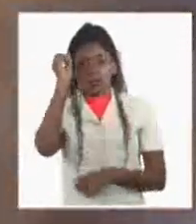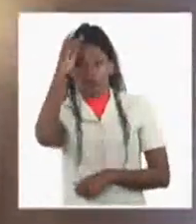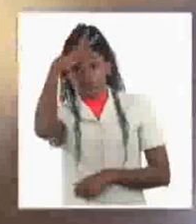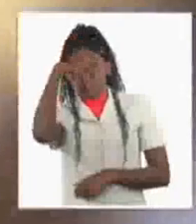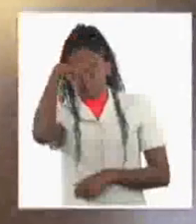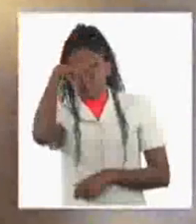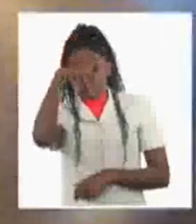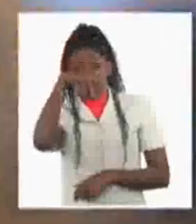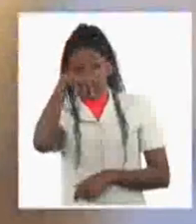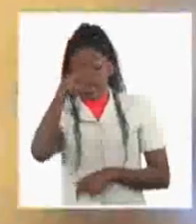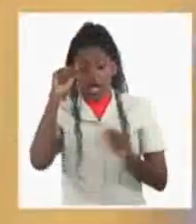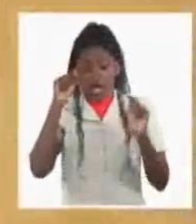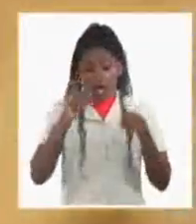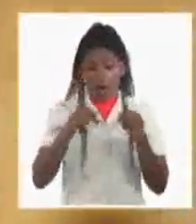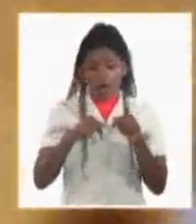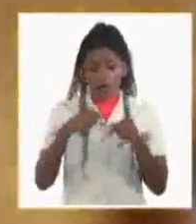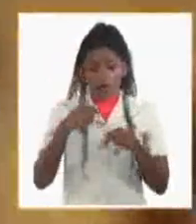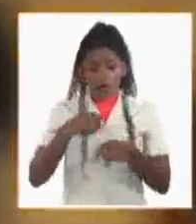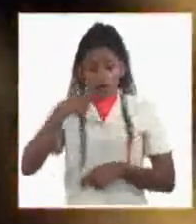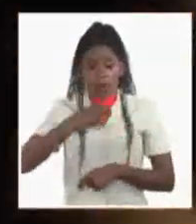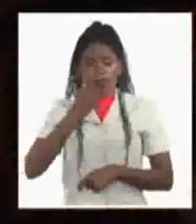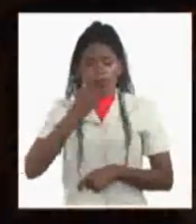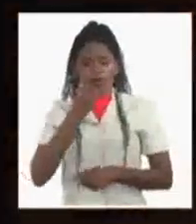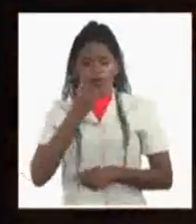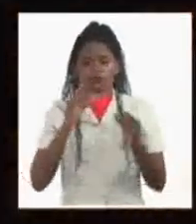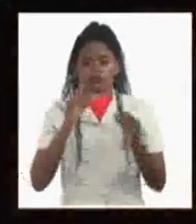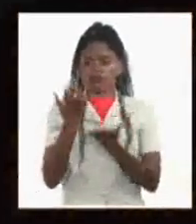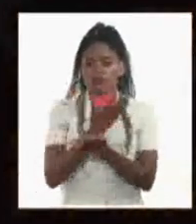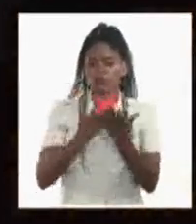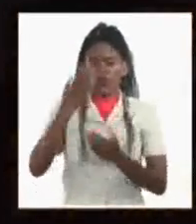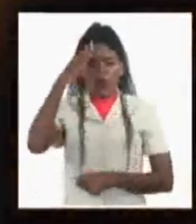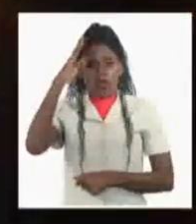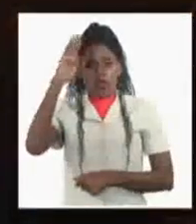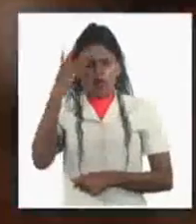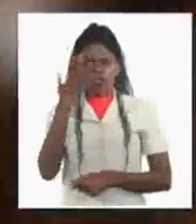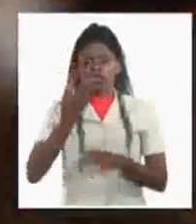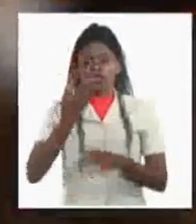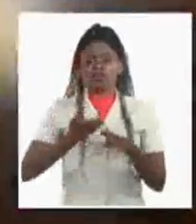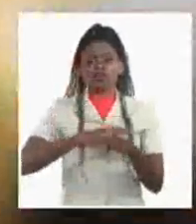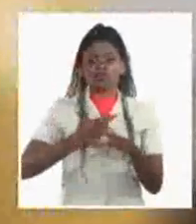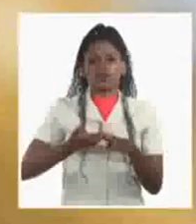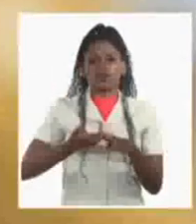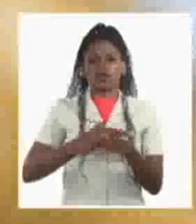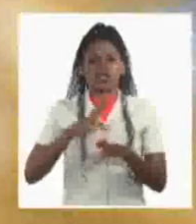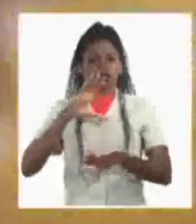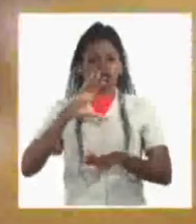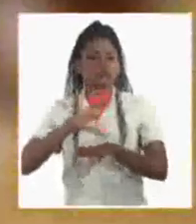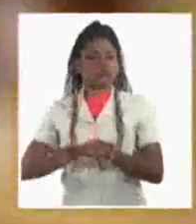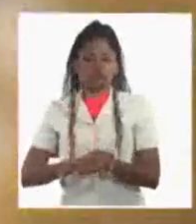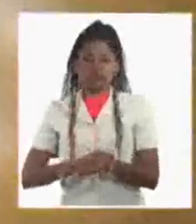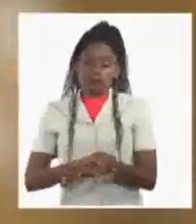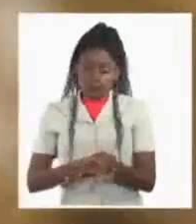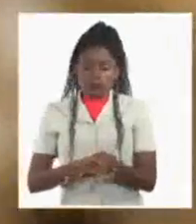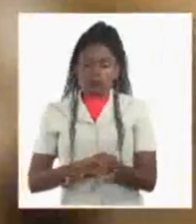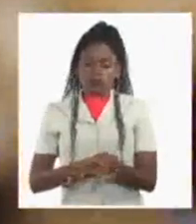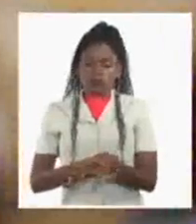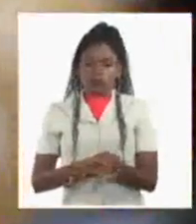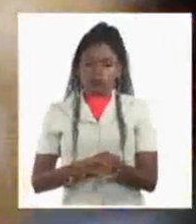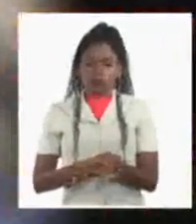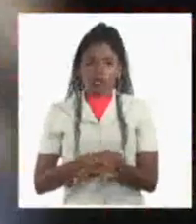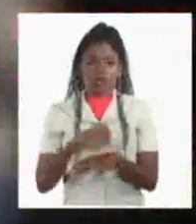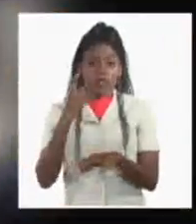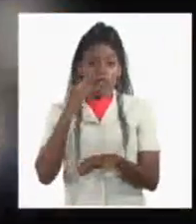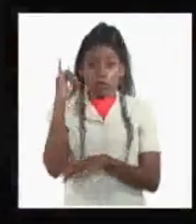comillas aquí. Deberíamos poder hablar de Cuba con nuestros representantes sin ser arrestados, dijo Walker en un vídeo